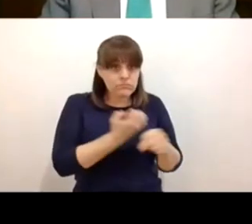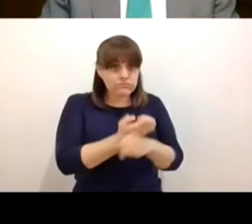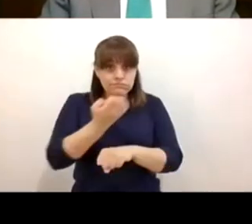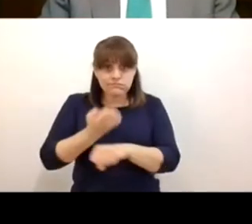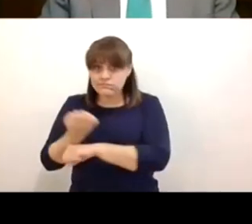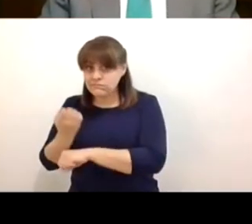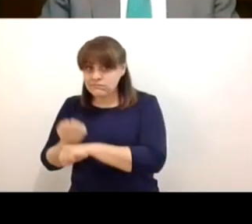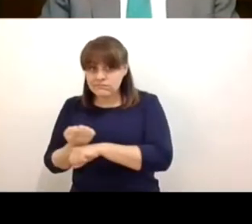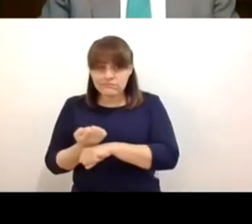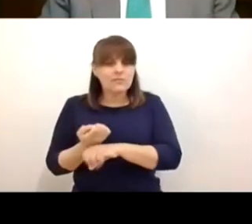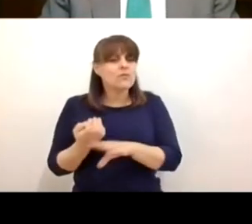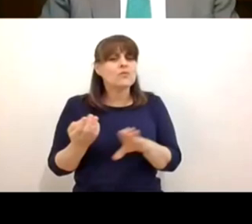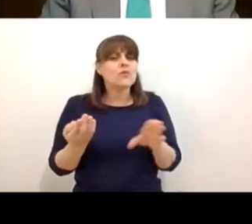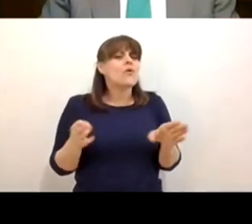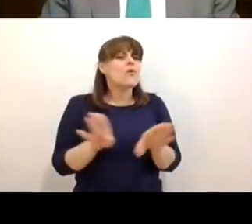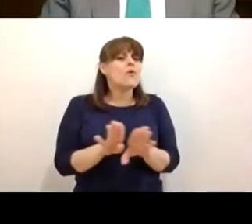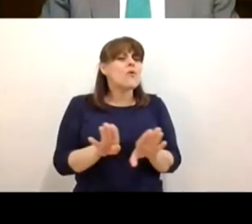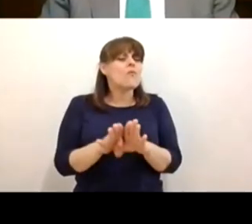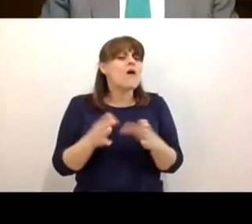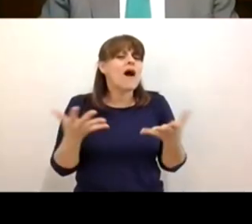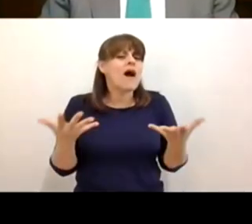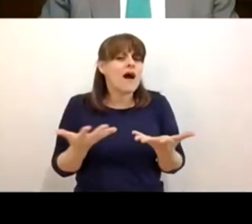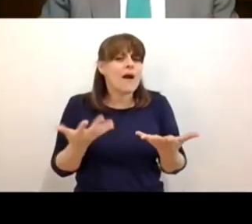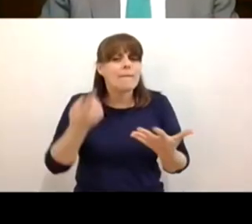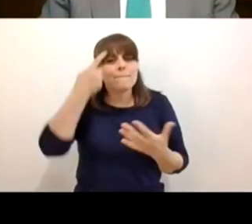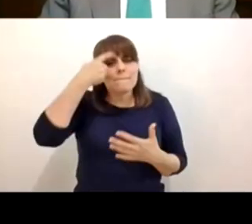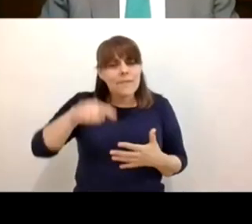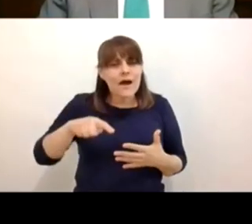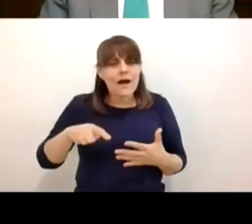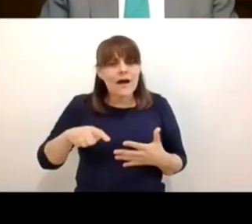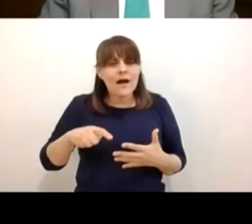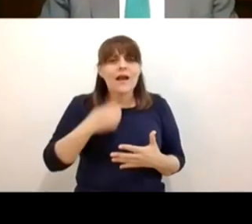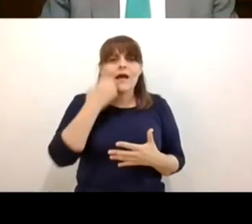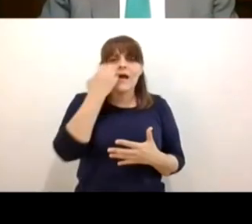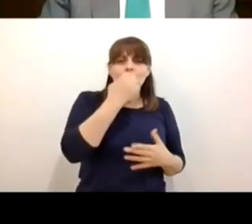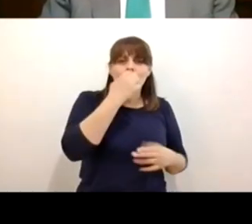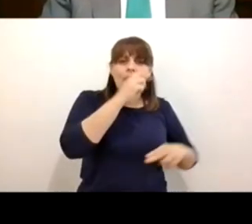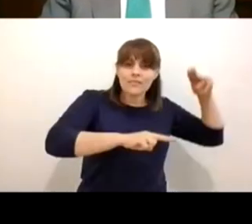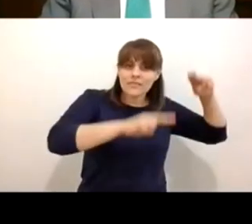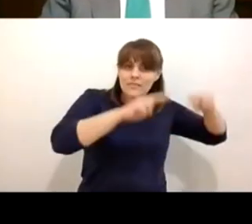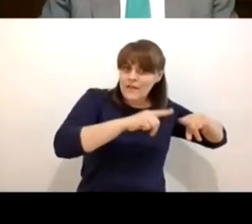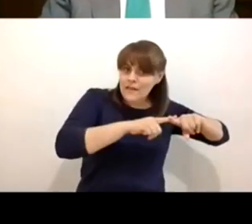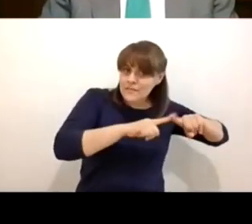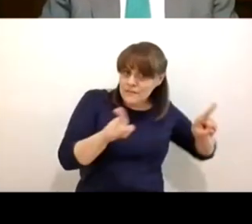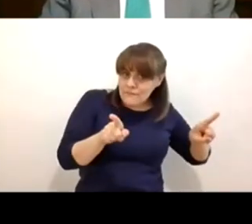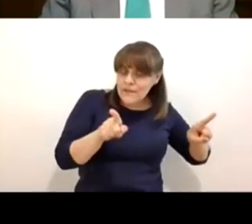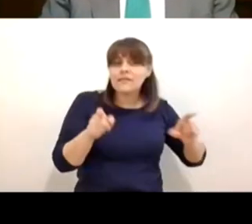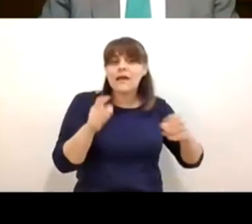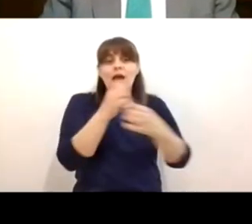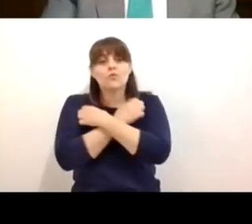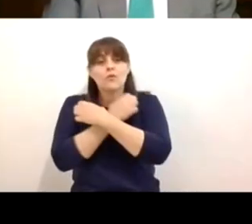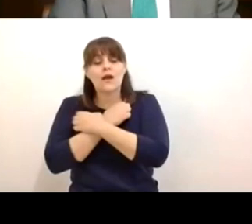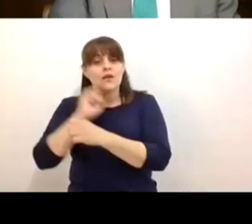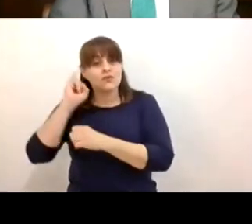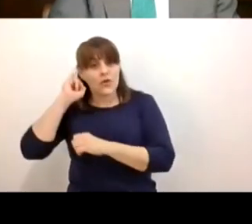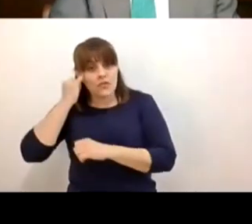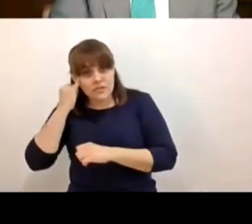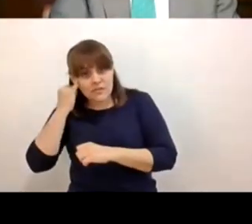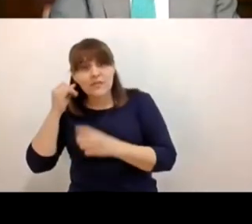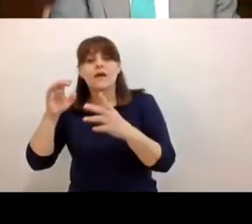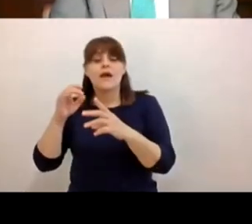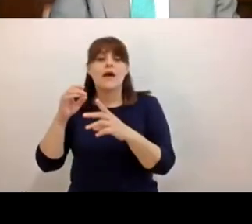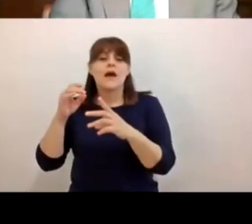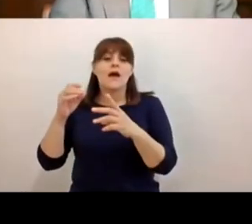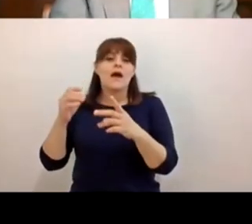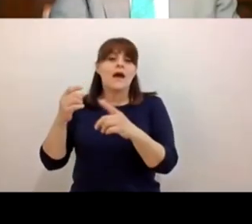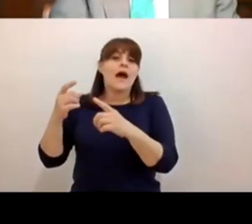incluir a las escuelas multigrado a la educación indígena a los alumnos con